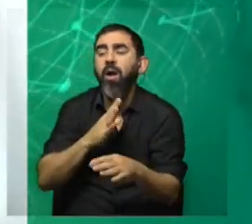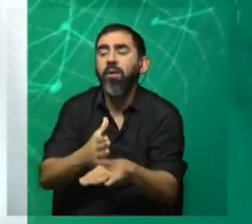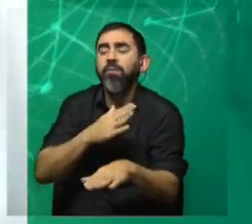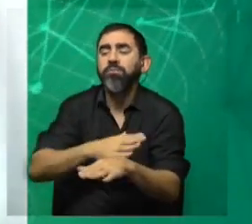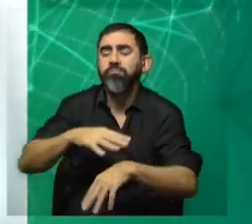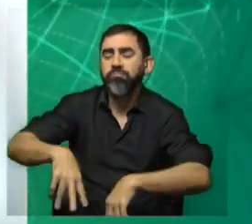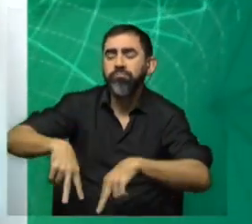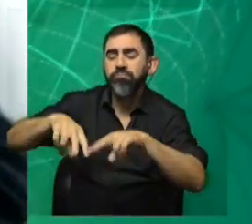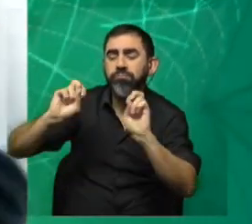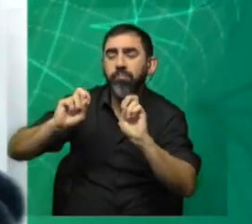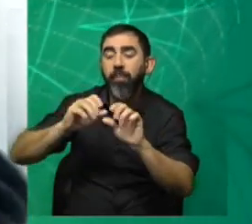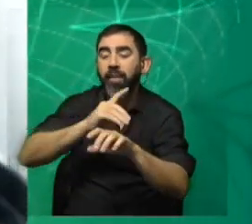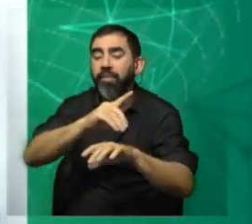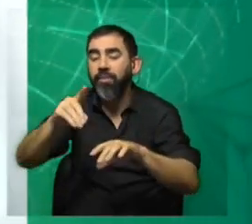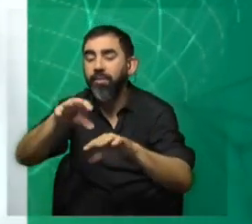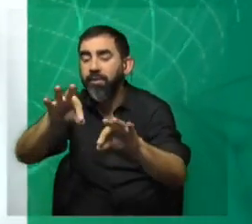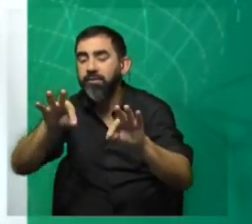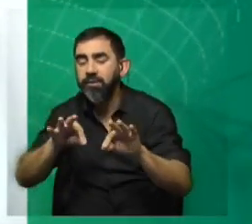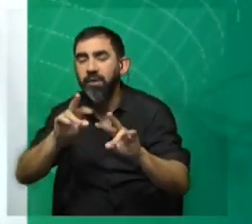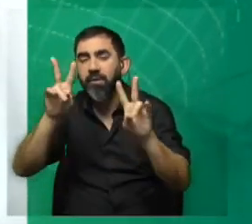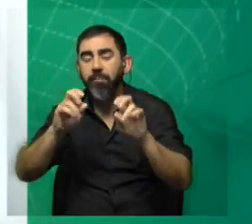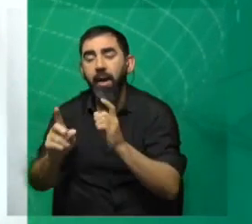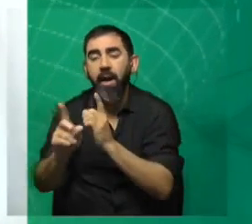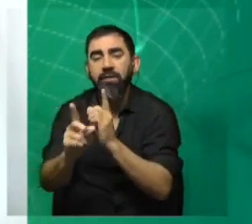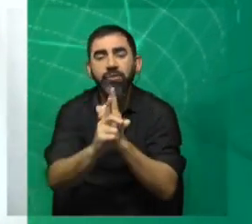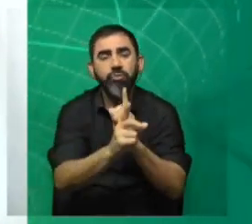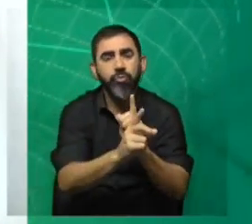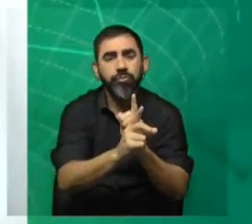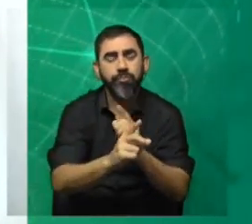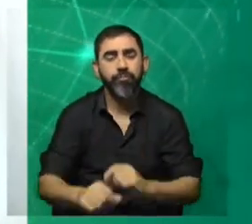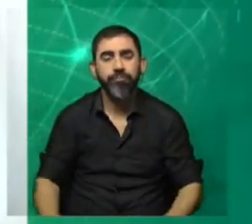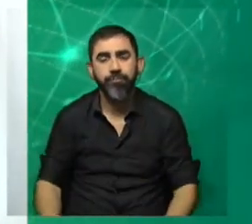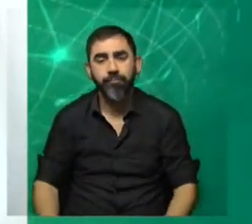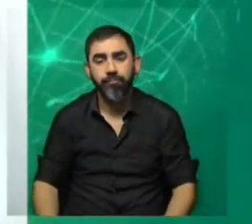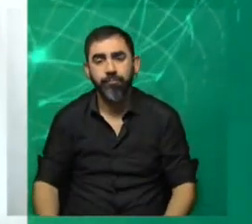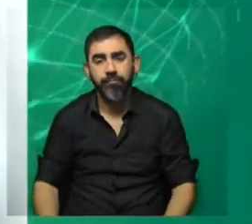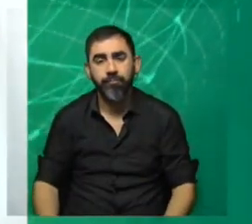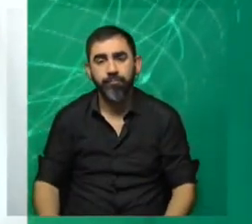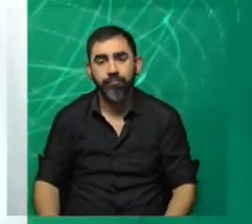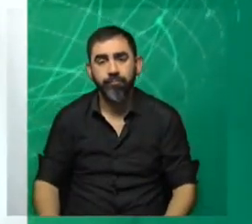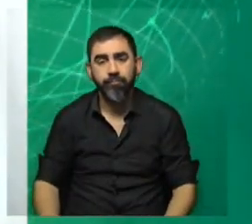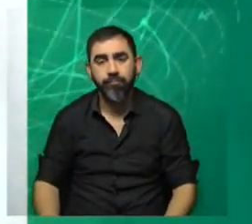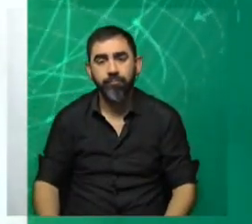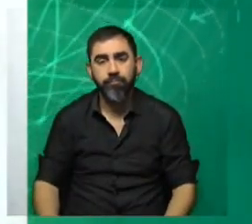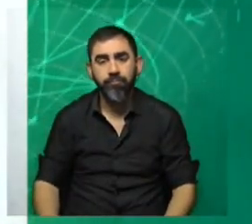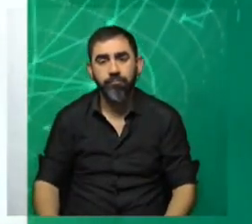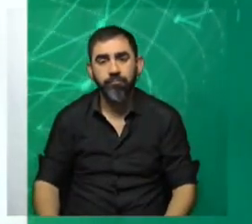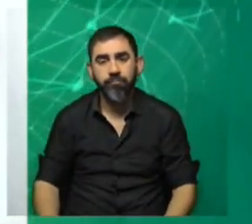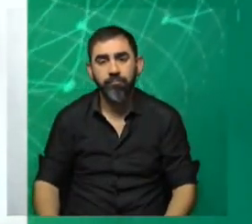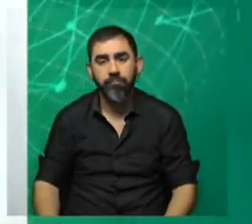diseñar justamente los dispositivos de atención, ¿no? Caso clarísimo,